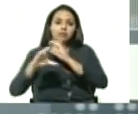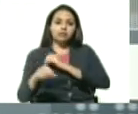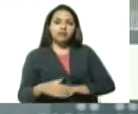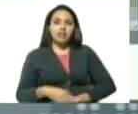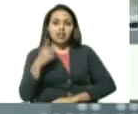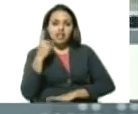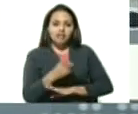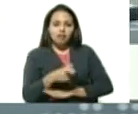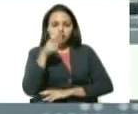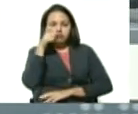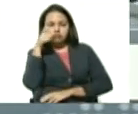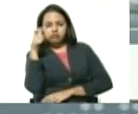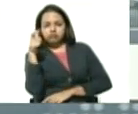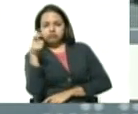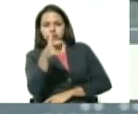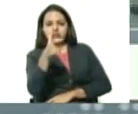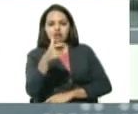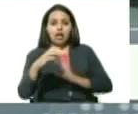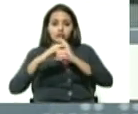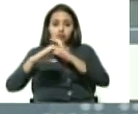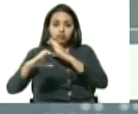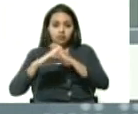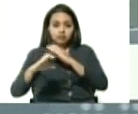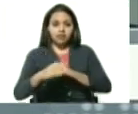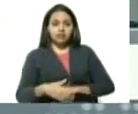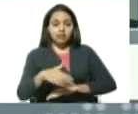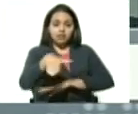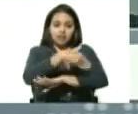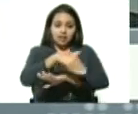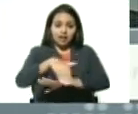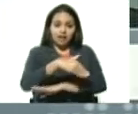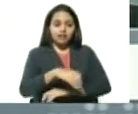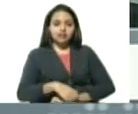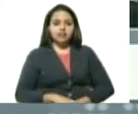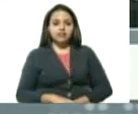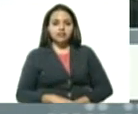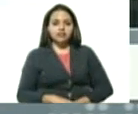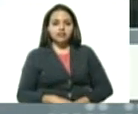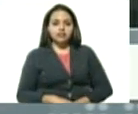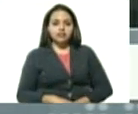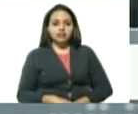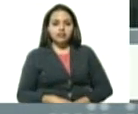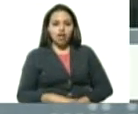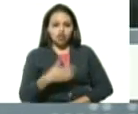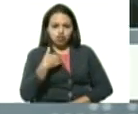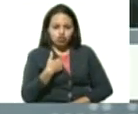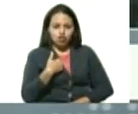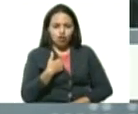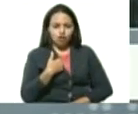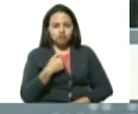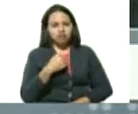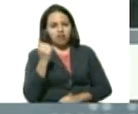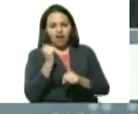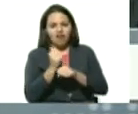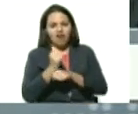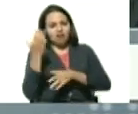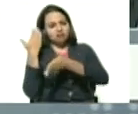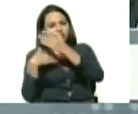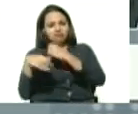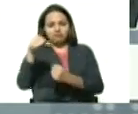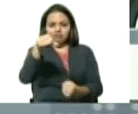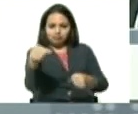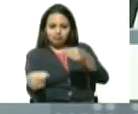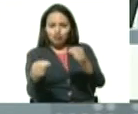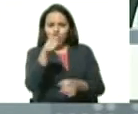mantenimiento de estas unidades que estamos poniendo en la calle. La clave, yo soy autobusero, ustedes lo saben,